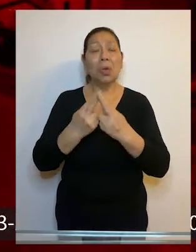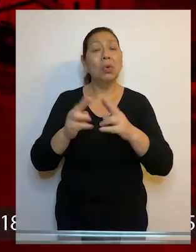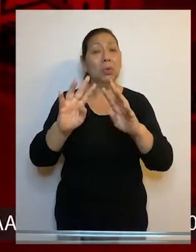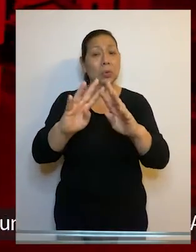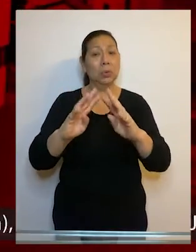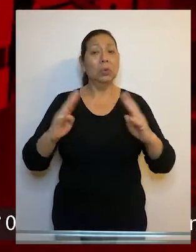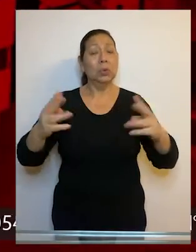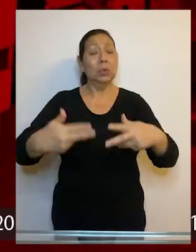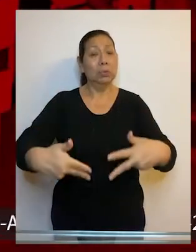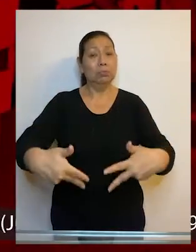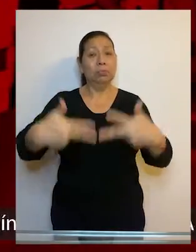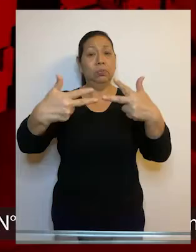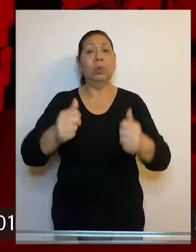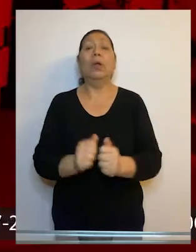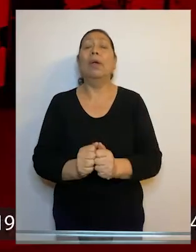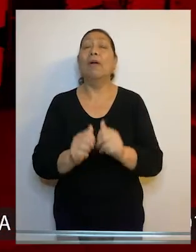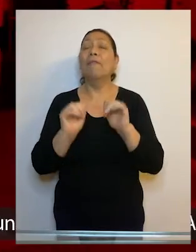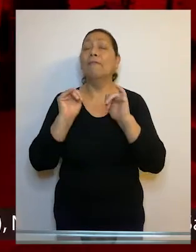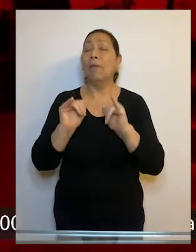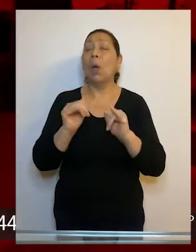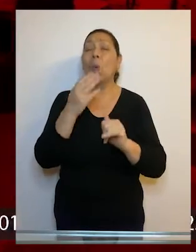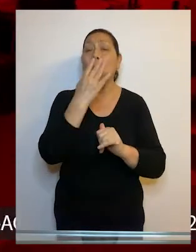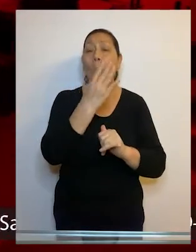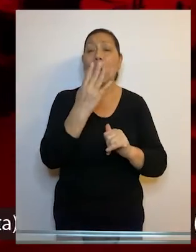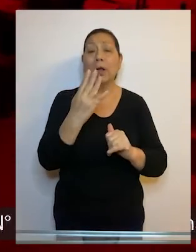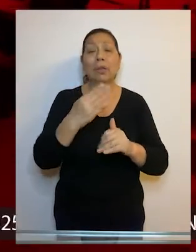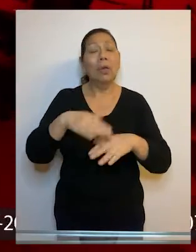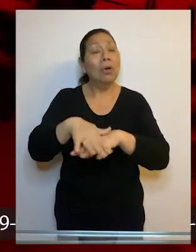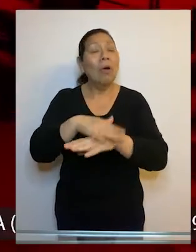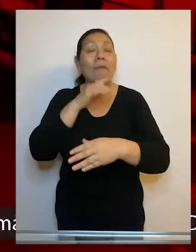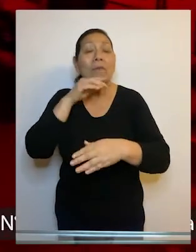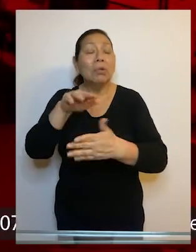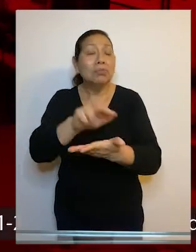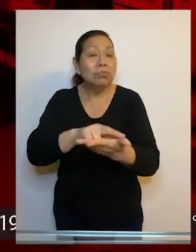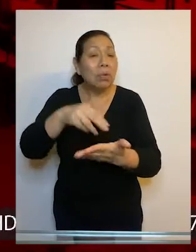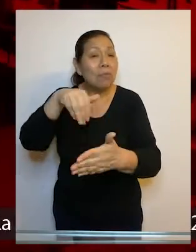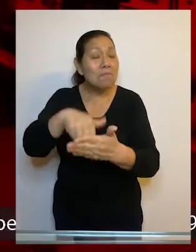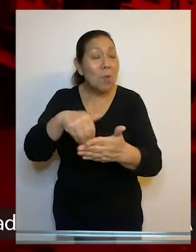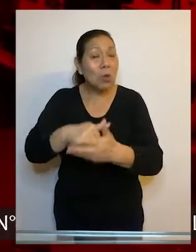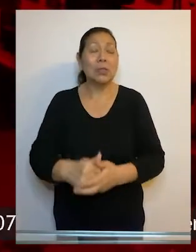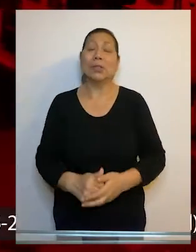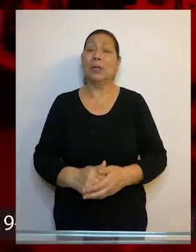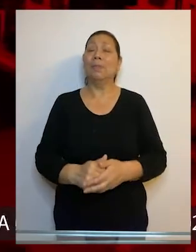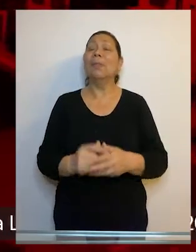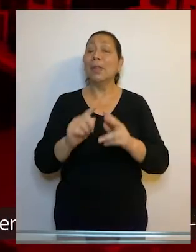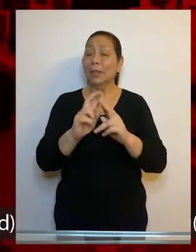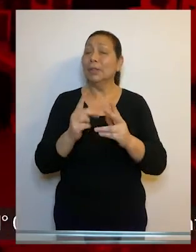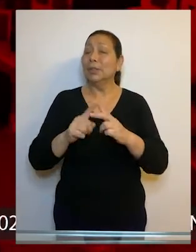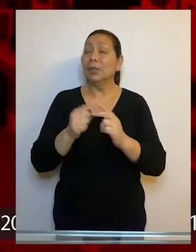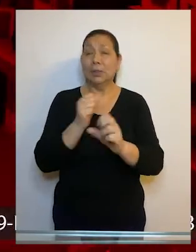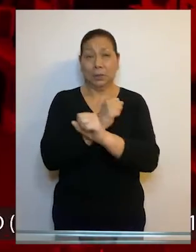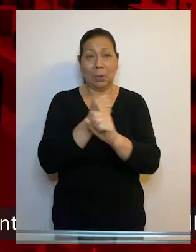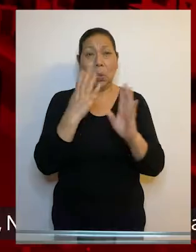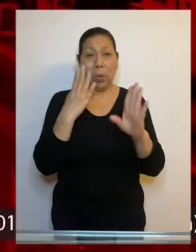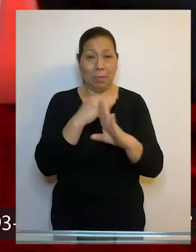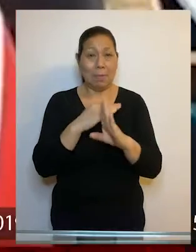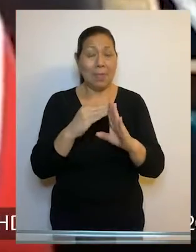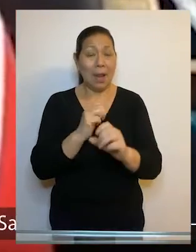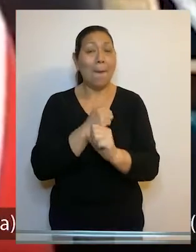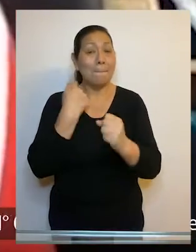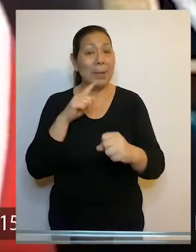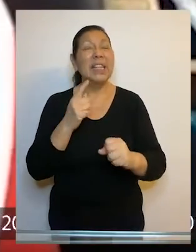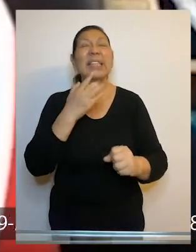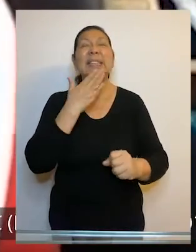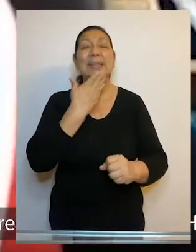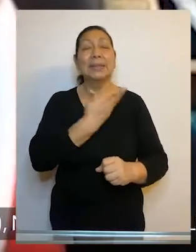sesionó en audiencia pública remota y dejó al voto 44 procesos constitucionales. La audiencia de la Sala inició a las 9.30